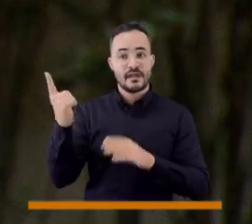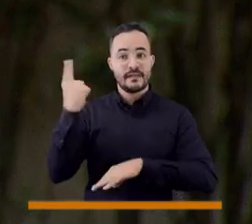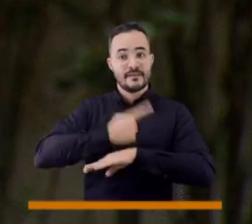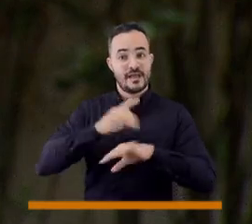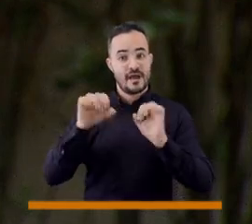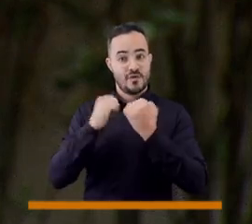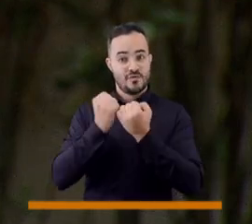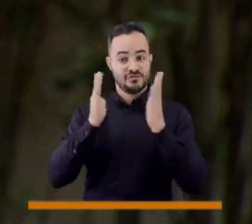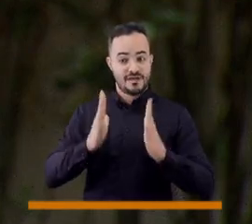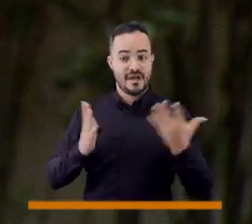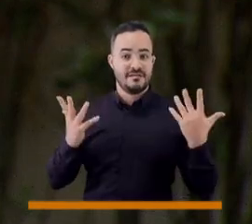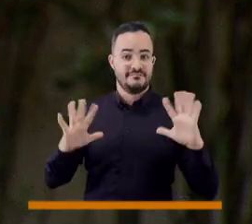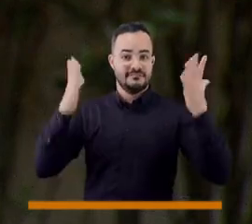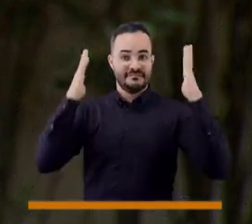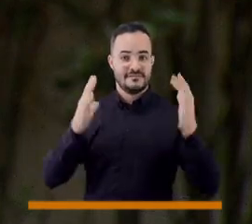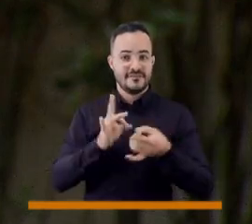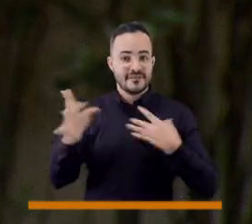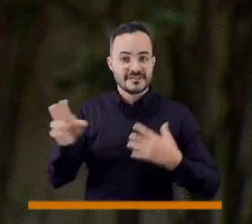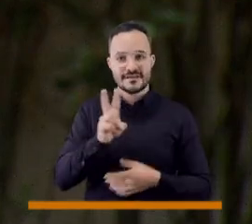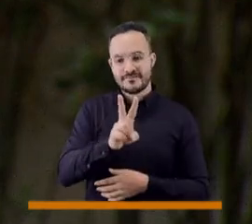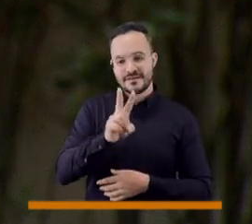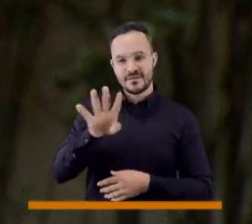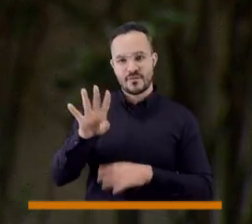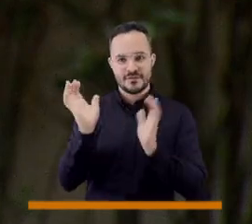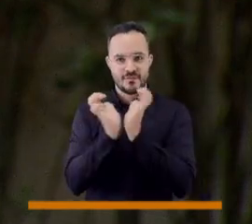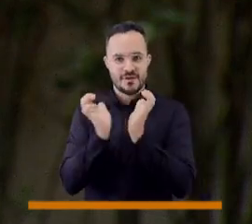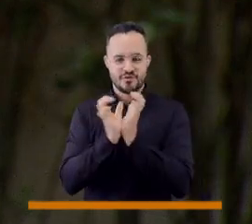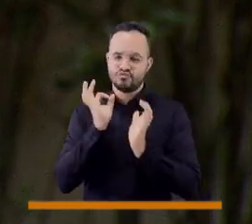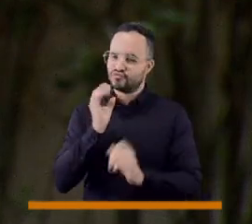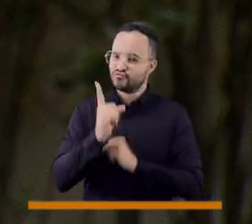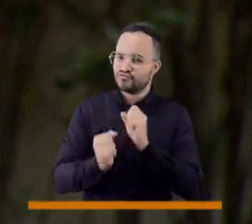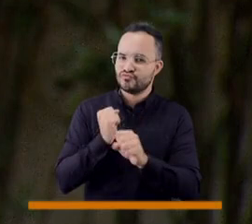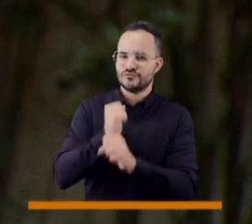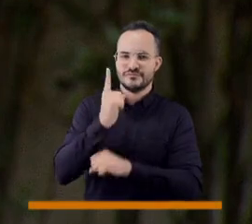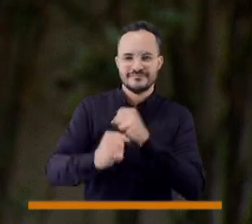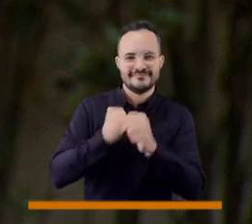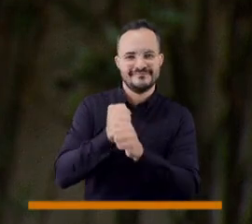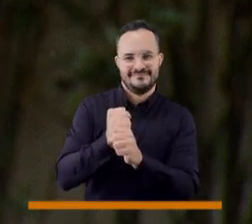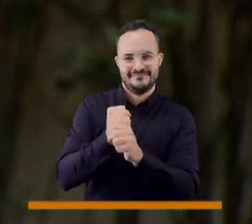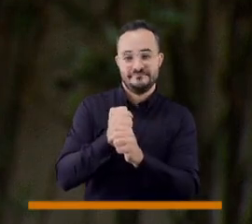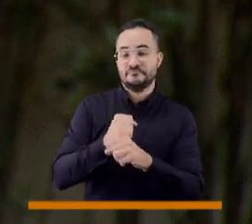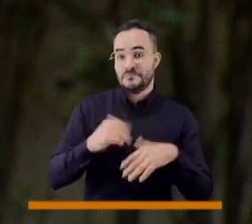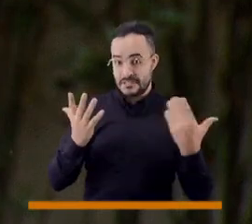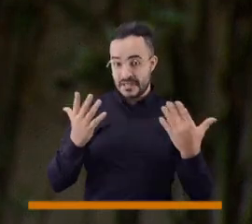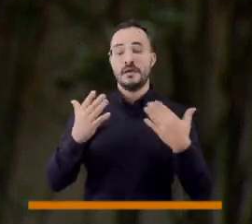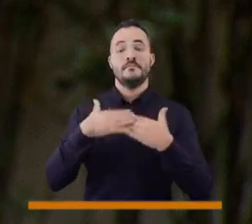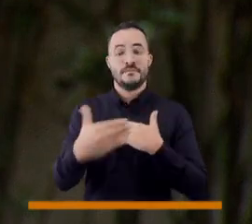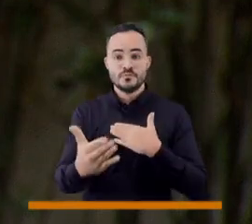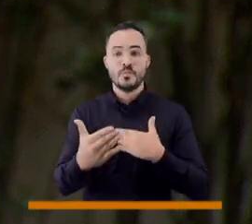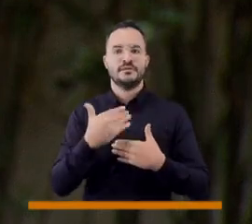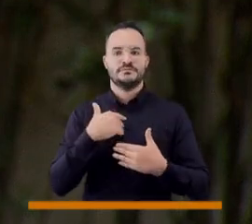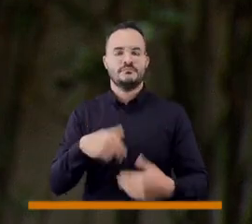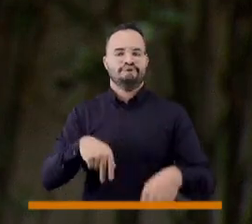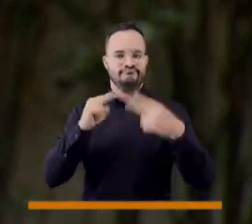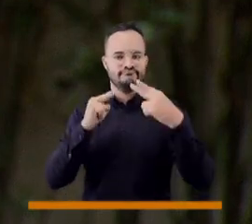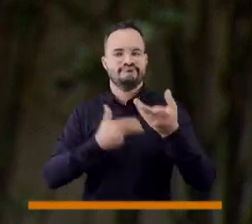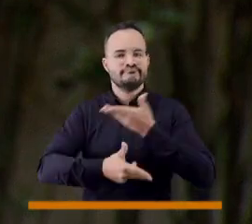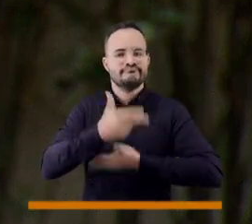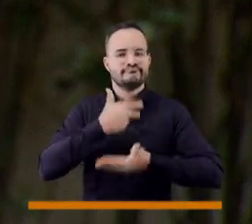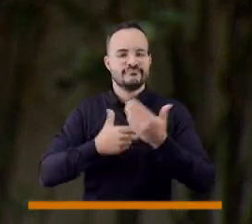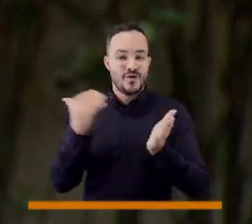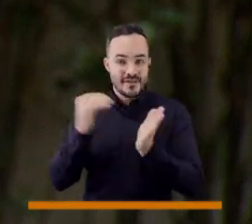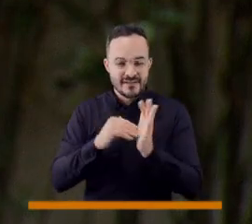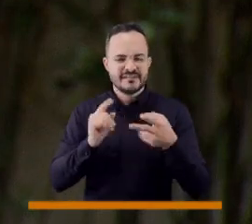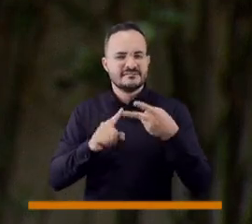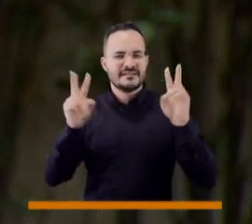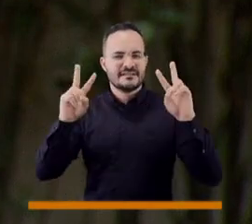quien nos cuenta acerca del Día del Concejal, que se celebra los días 24 de mayo de cada año. Y a nuestro regreso